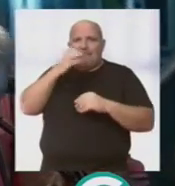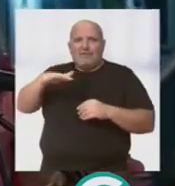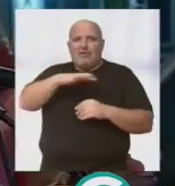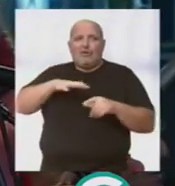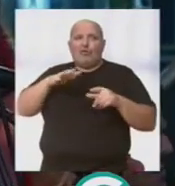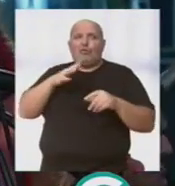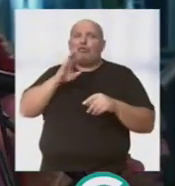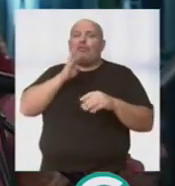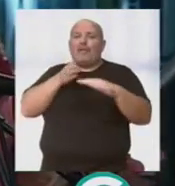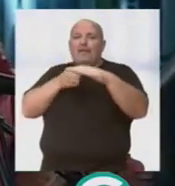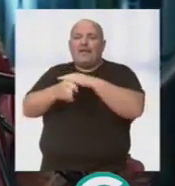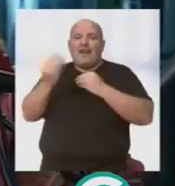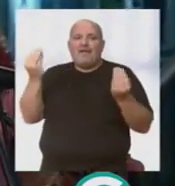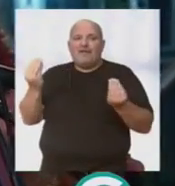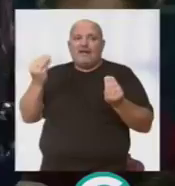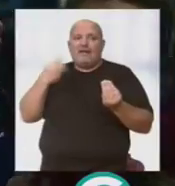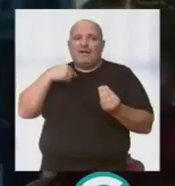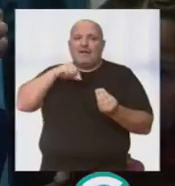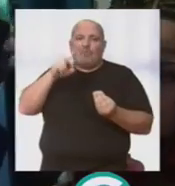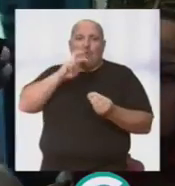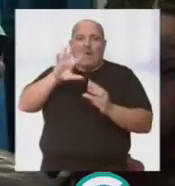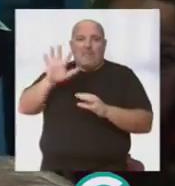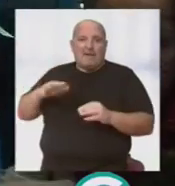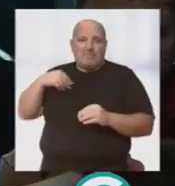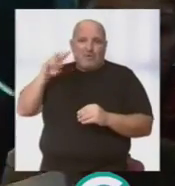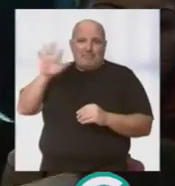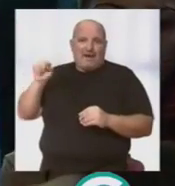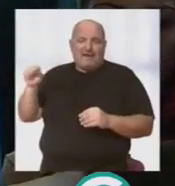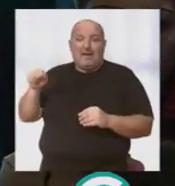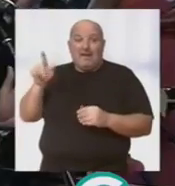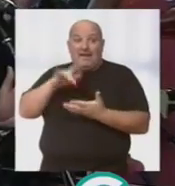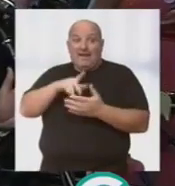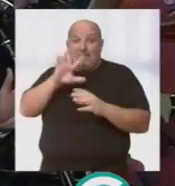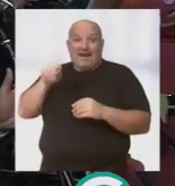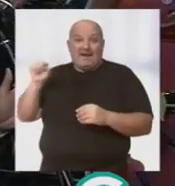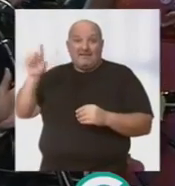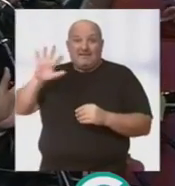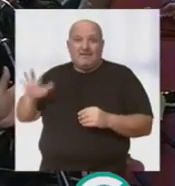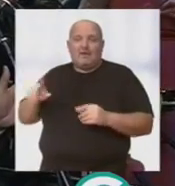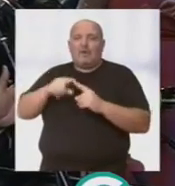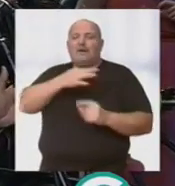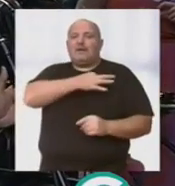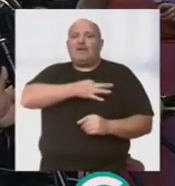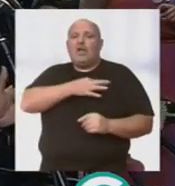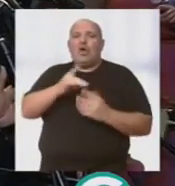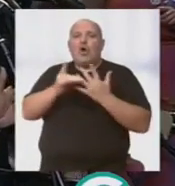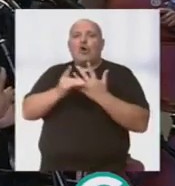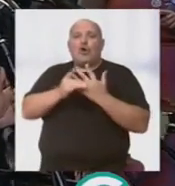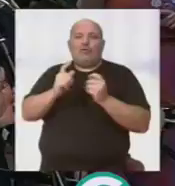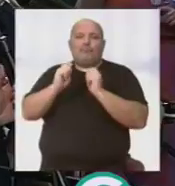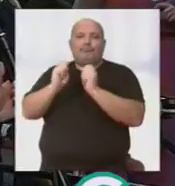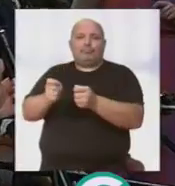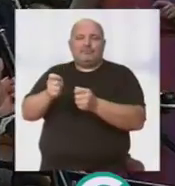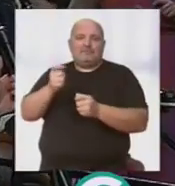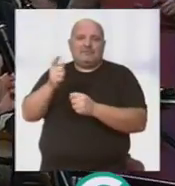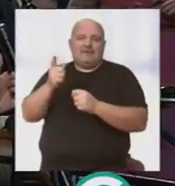pleno corazón de la viña del que estamos rescatando ahora imágenes. Sí, eso fue la insignia de oro de la Federación de Peñas y Entidades